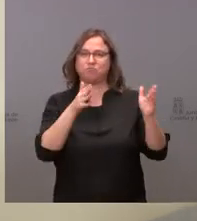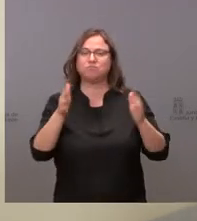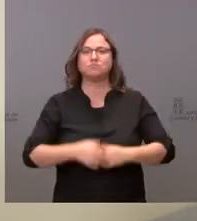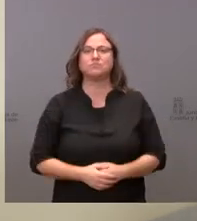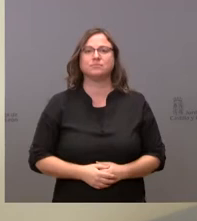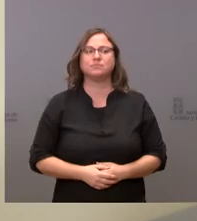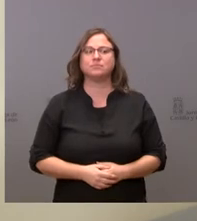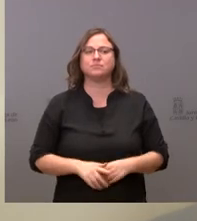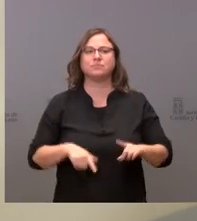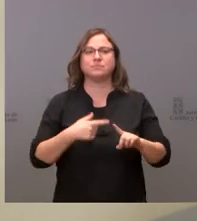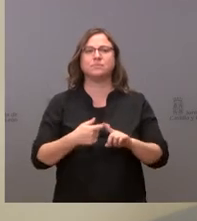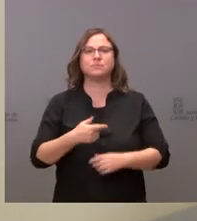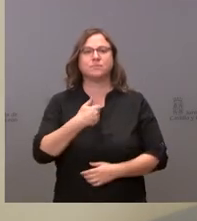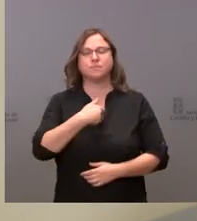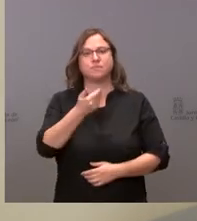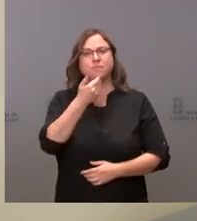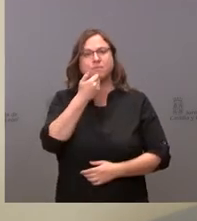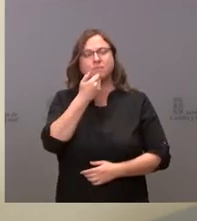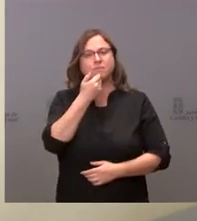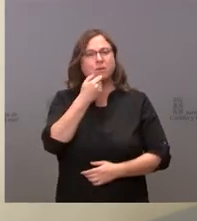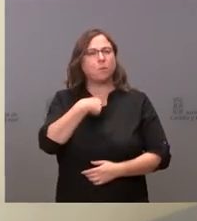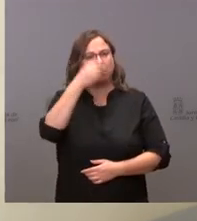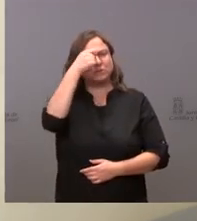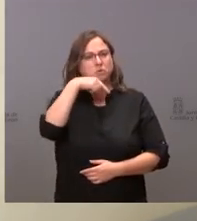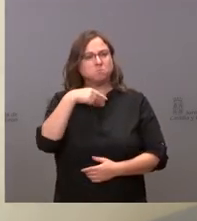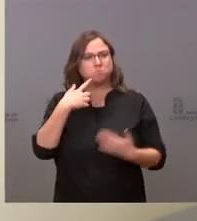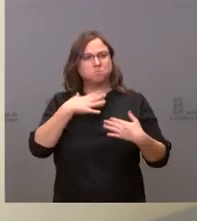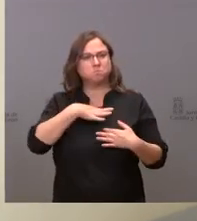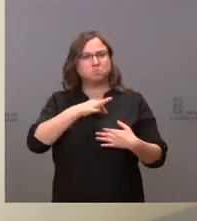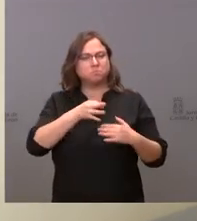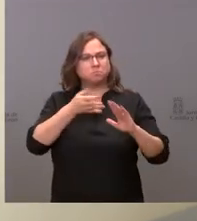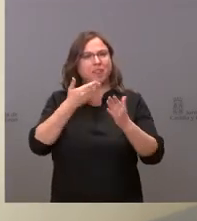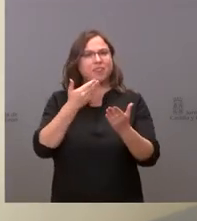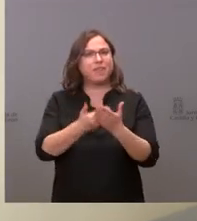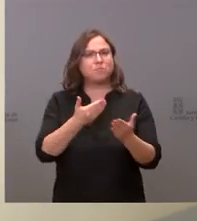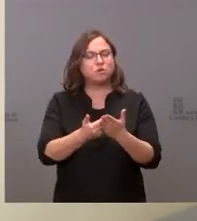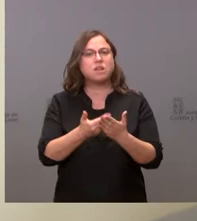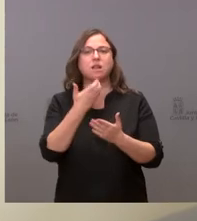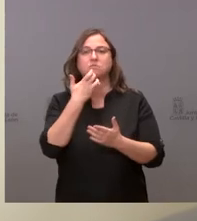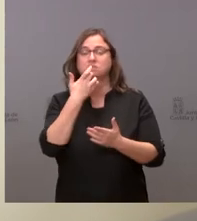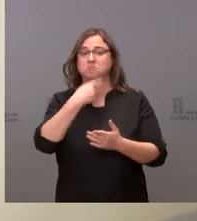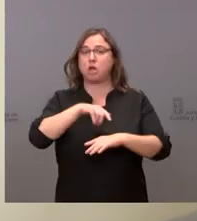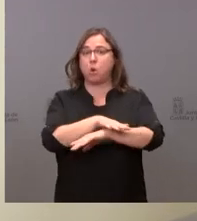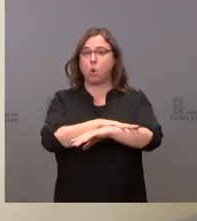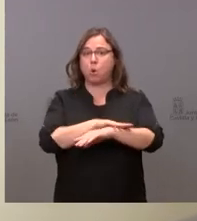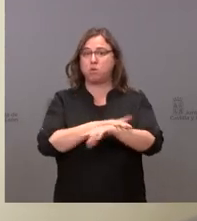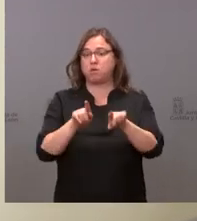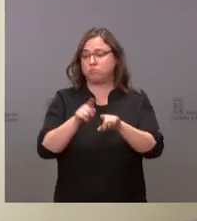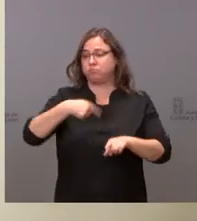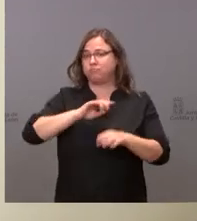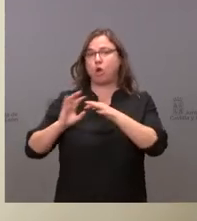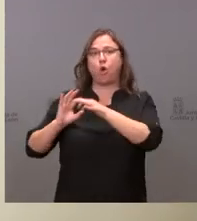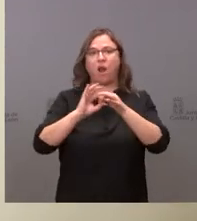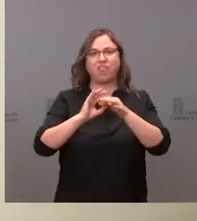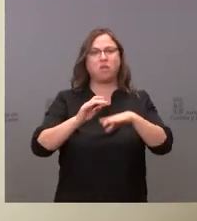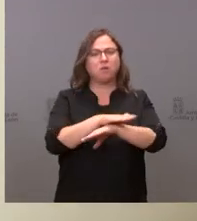porque yo creo que hemos sido capaces de demostrar que un Gobierno como el nuestro, que un Gobierno de coalición,